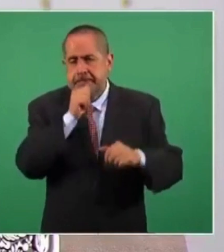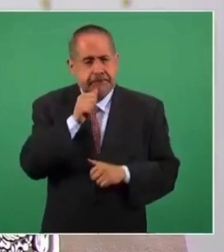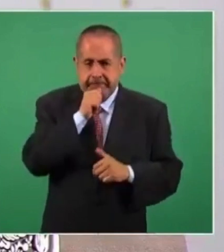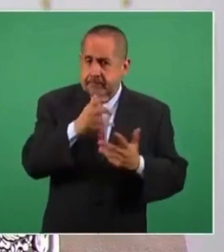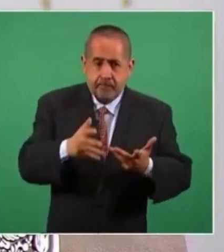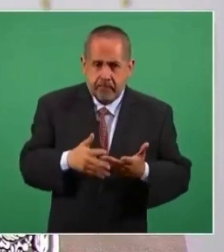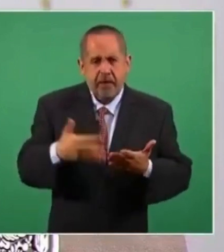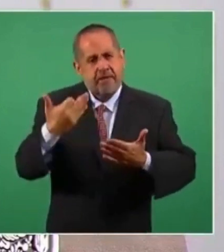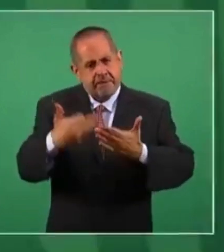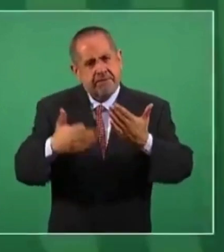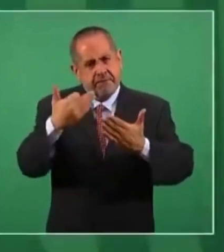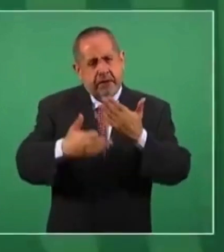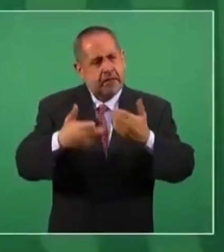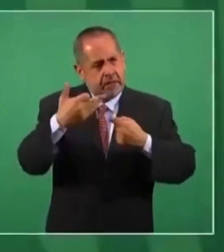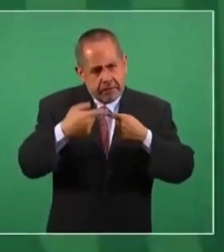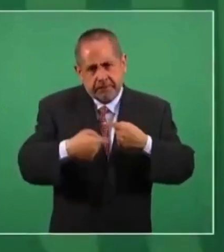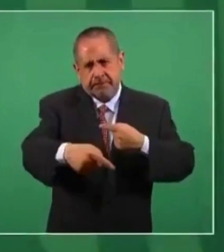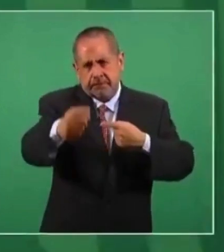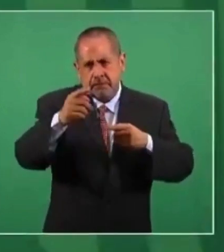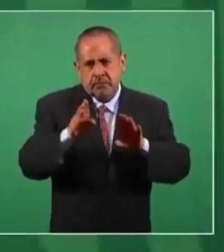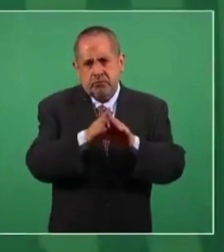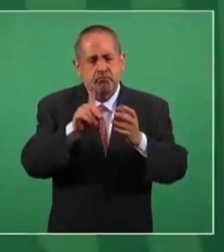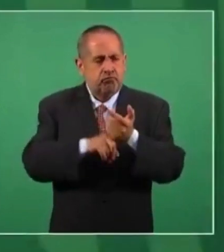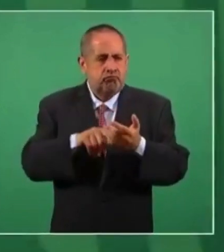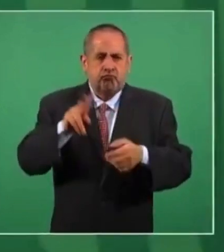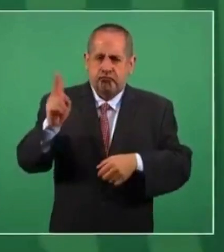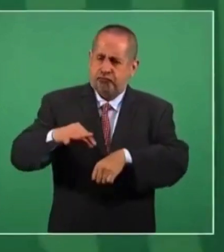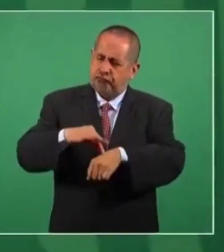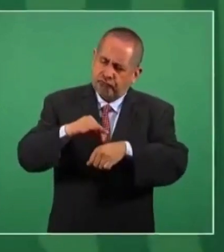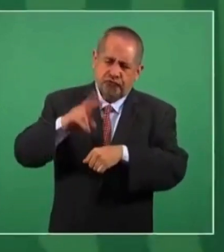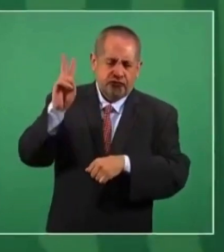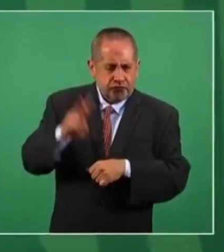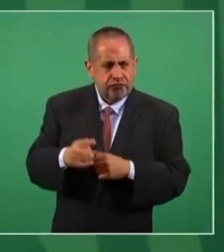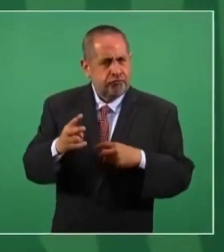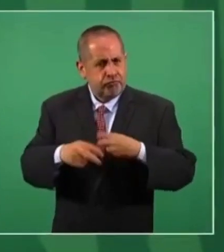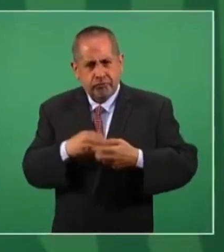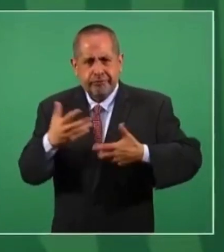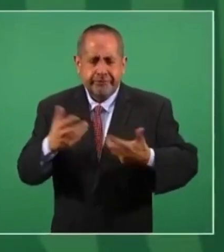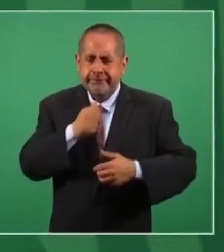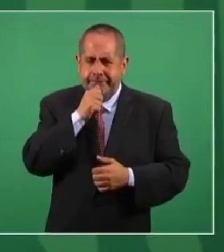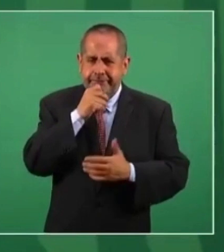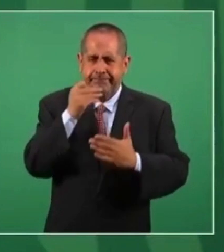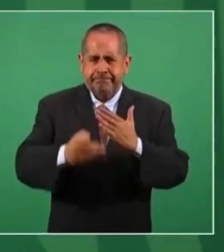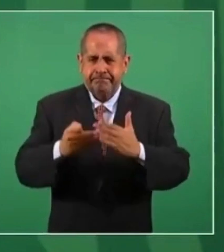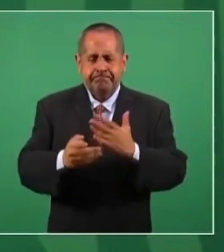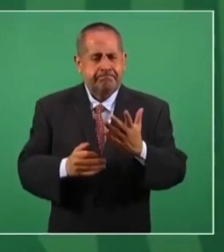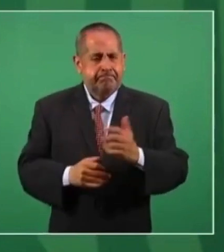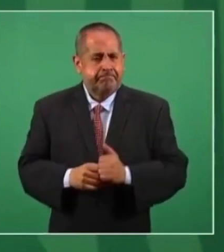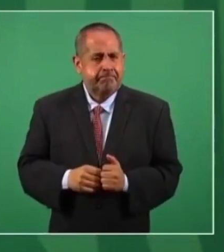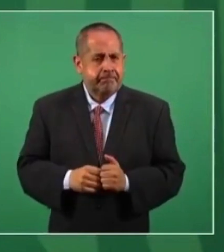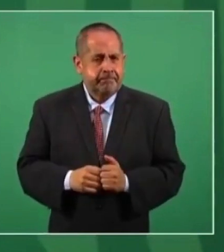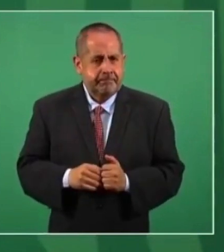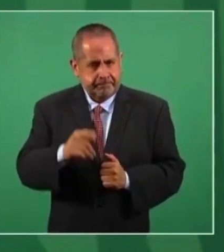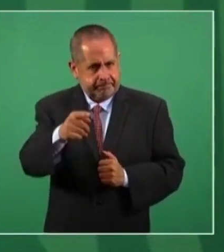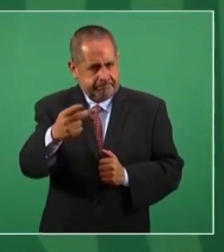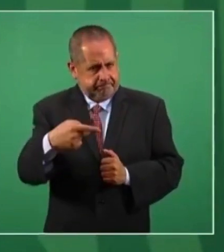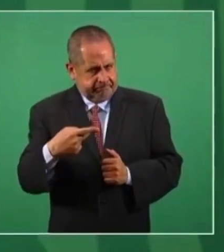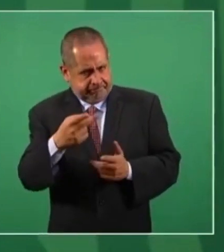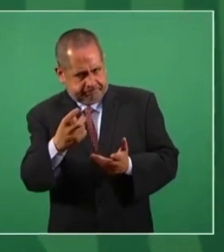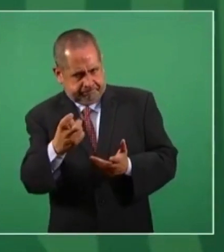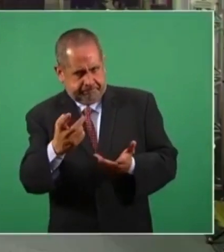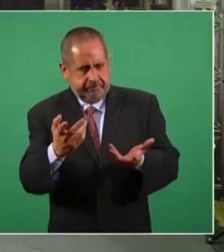la aplicación de esa política, que es tu pregunta.